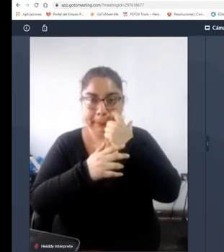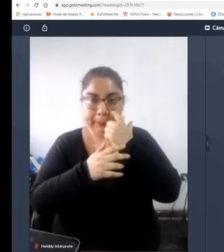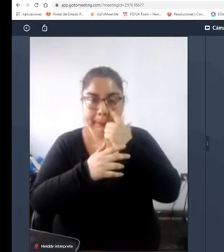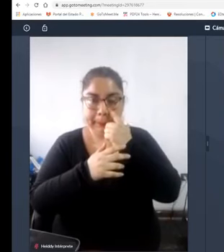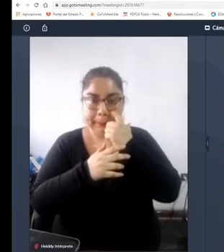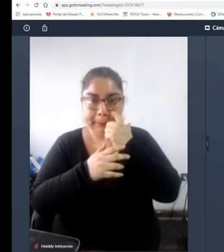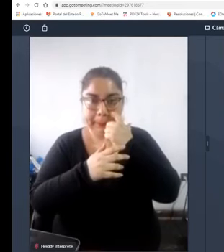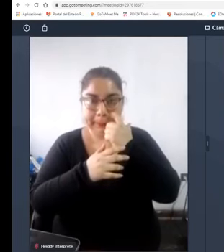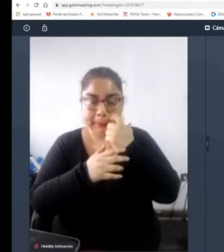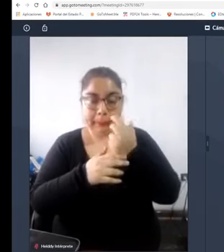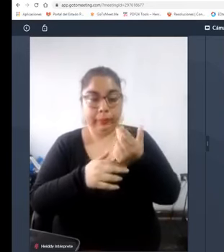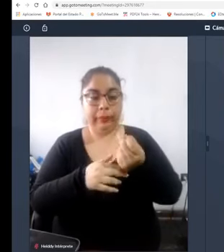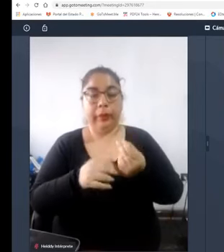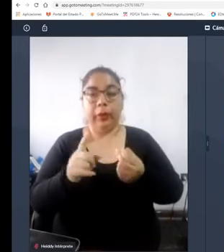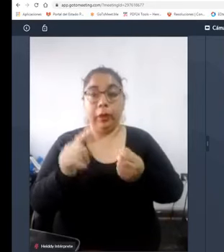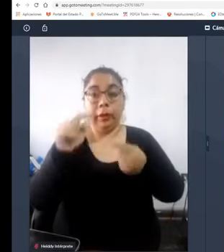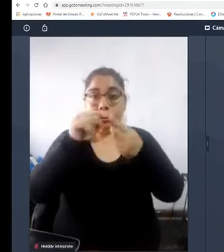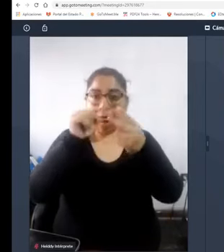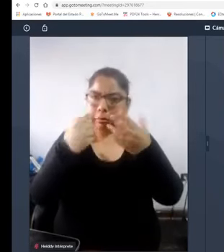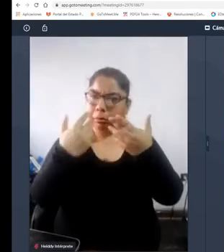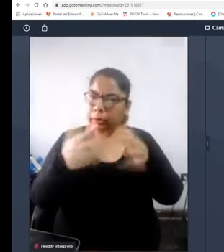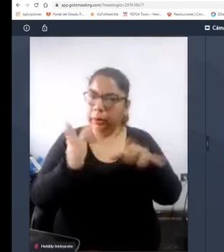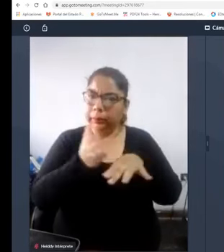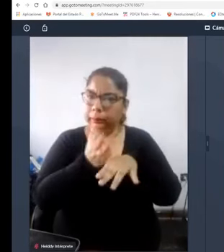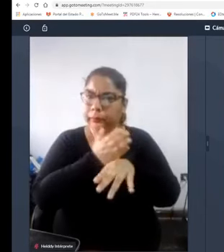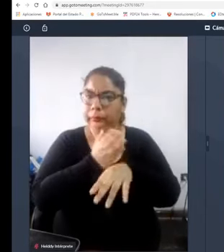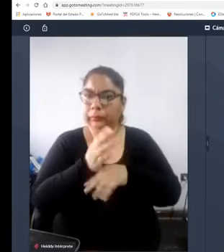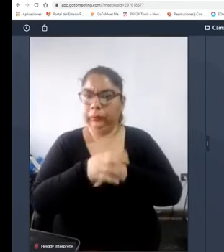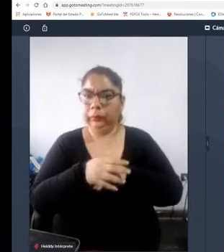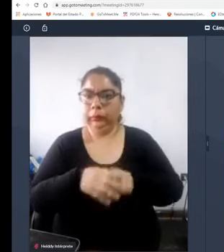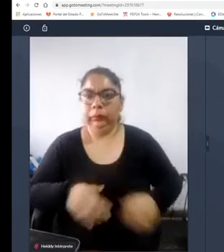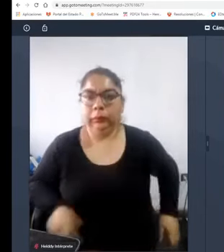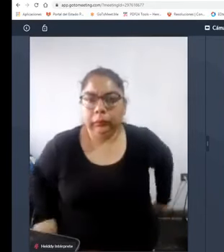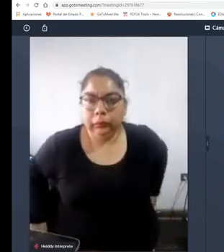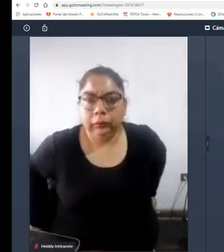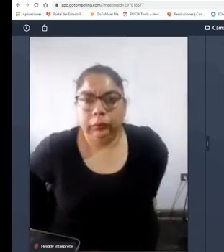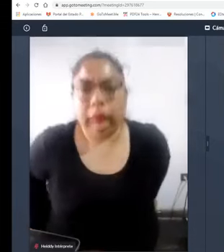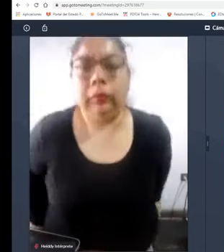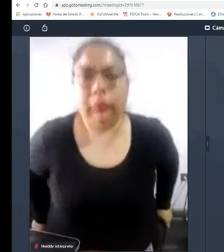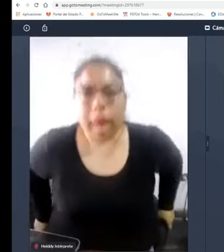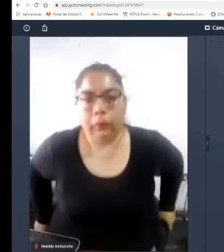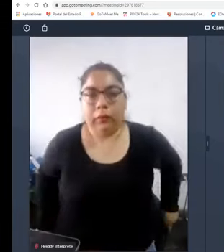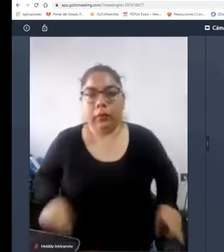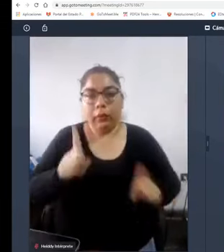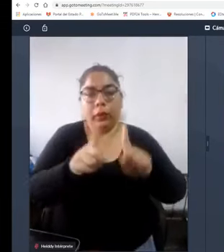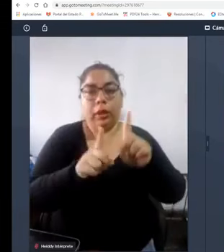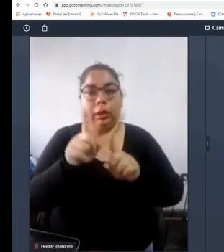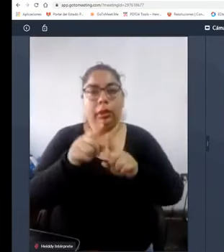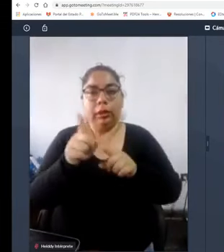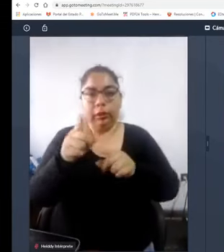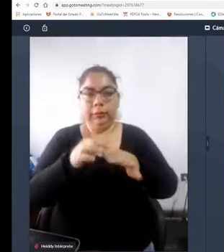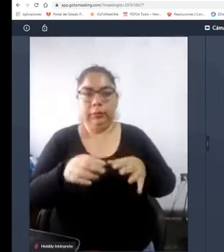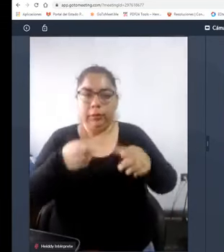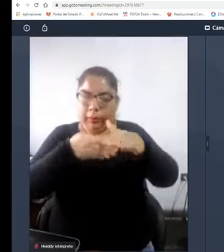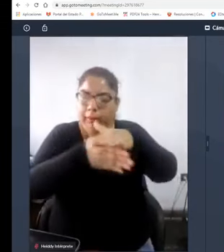los puntos que se han tratado ya son la puerta de entrada a una discusión bastante profunda